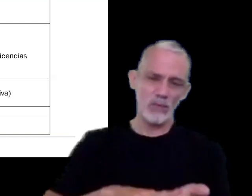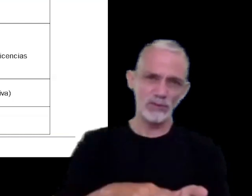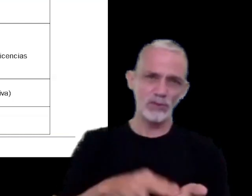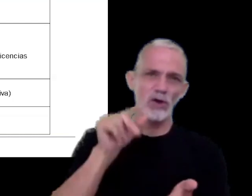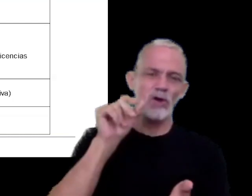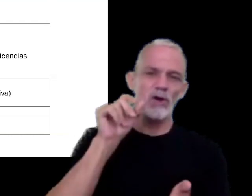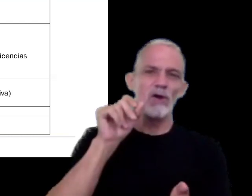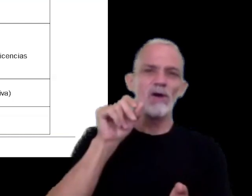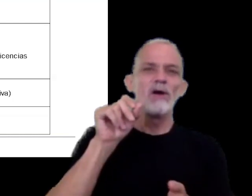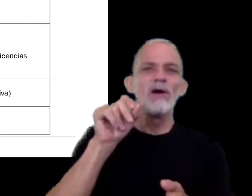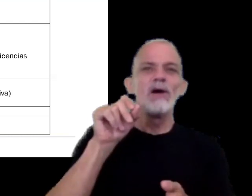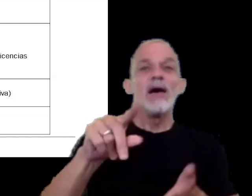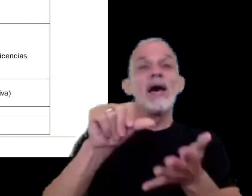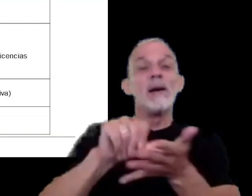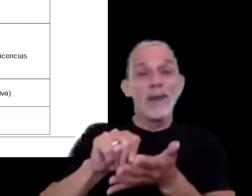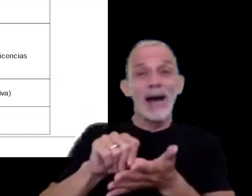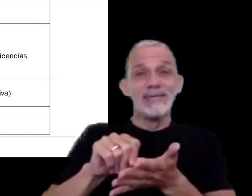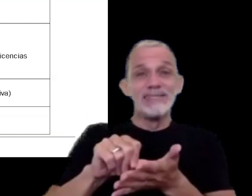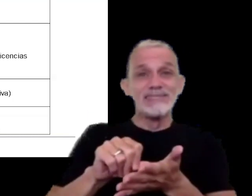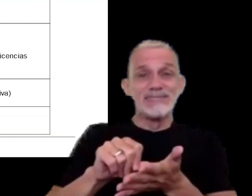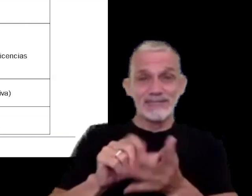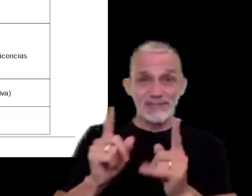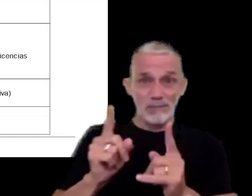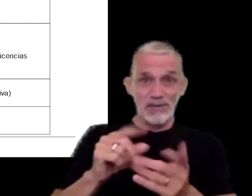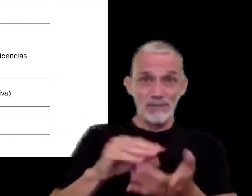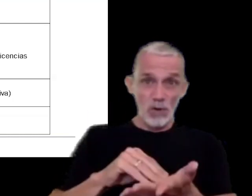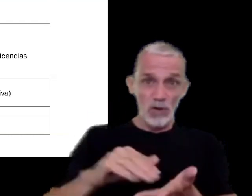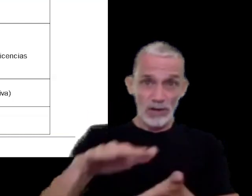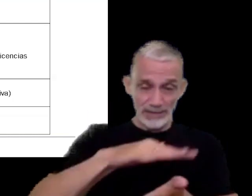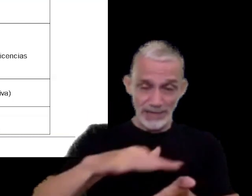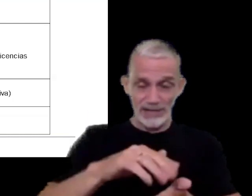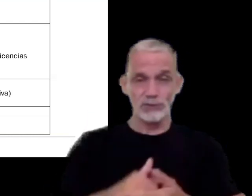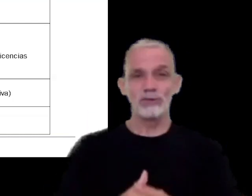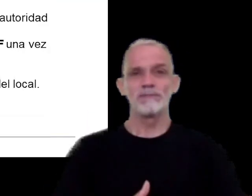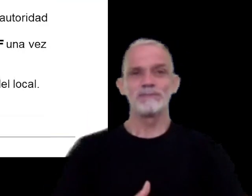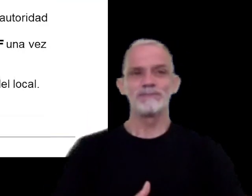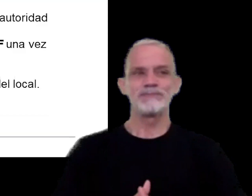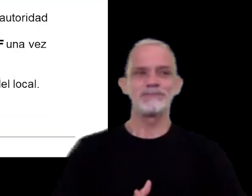los países donde están constituidos